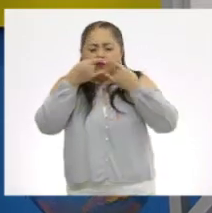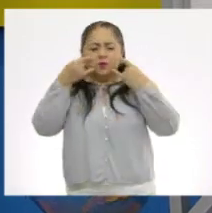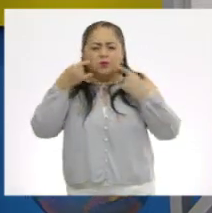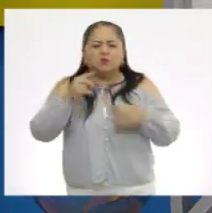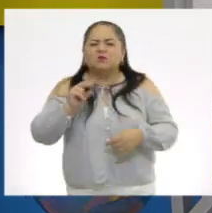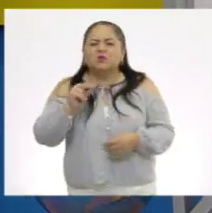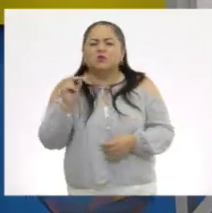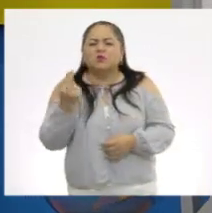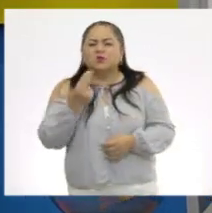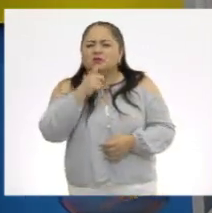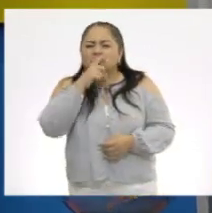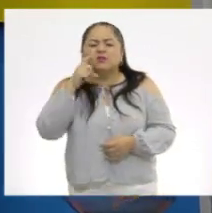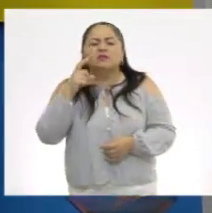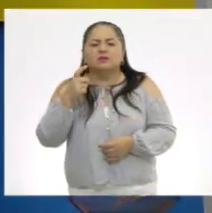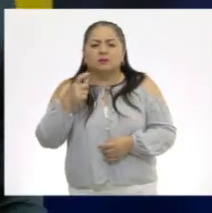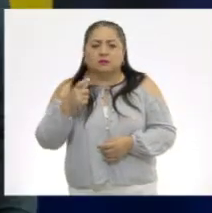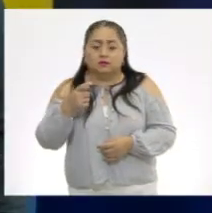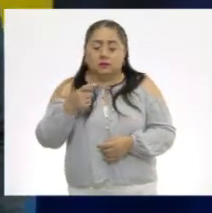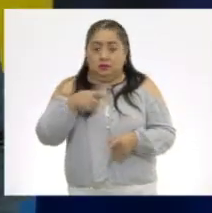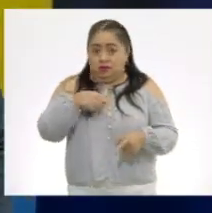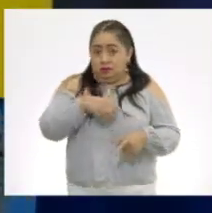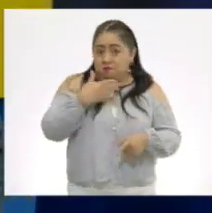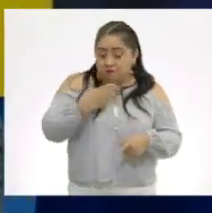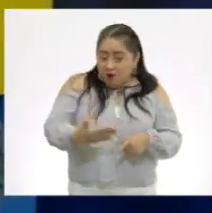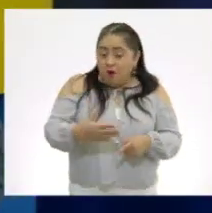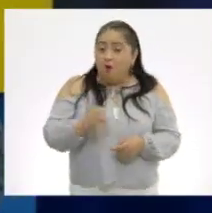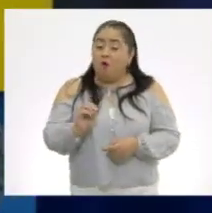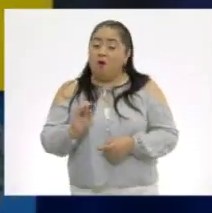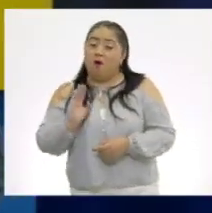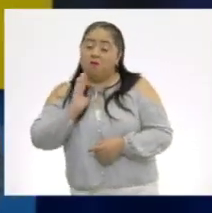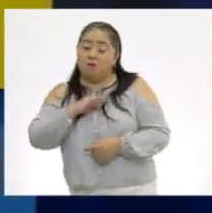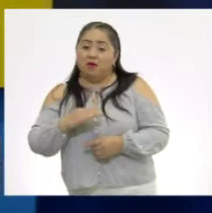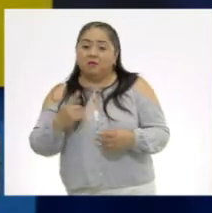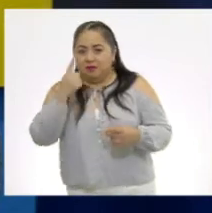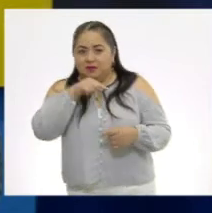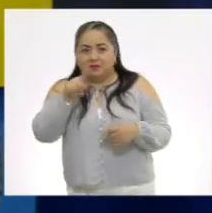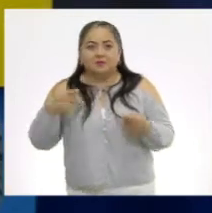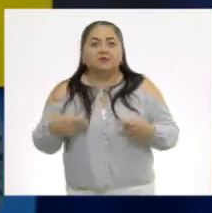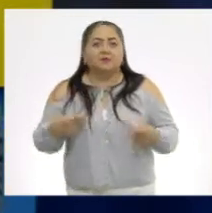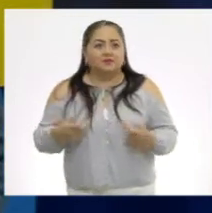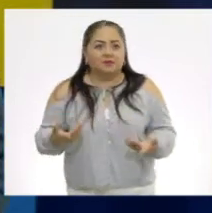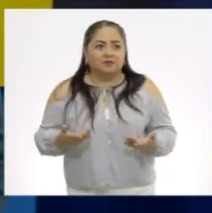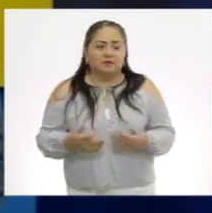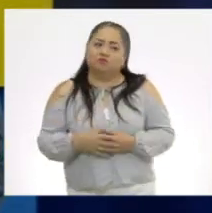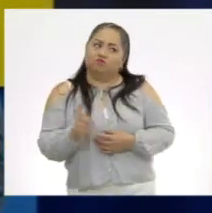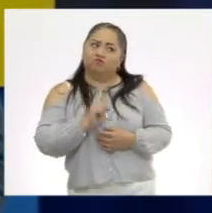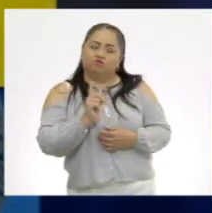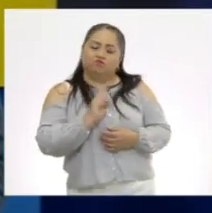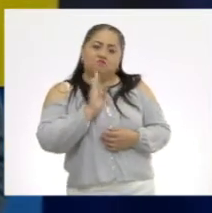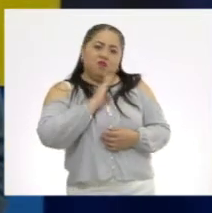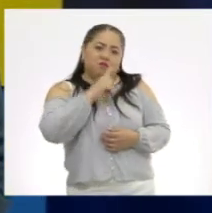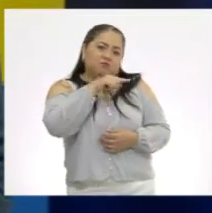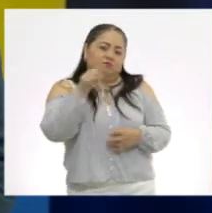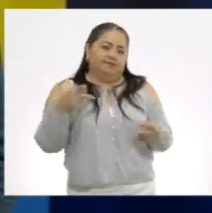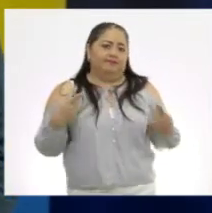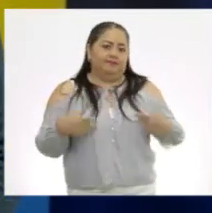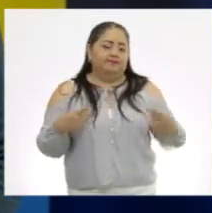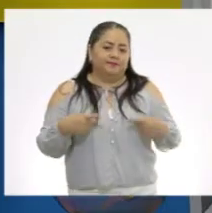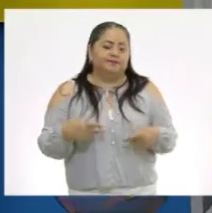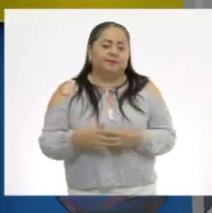Es una emoción que afecta... Más bien, es una acción que afecta o que beneficia a las personas. Afecta. Afecta.